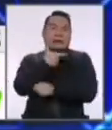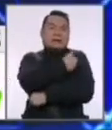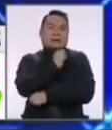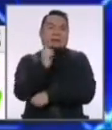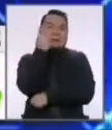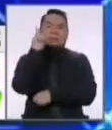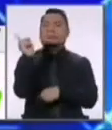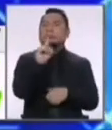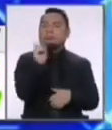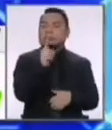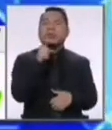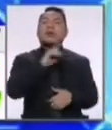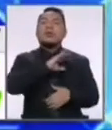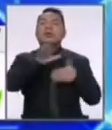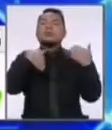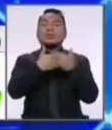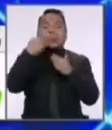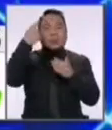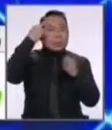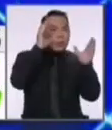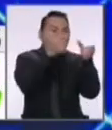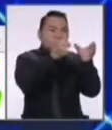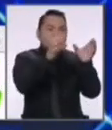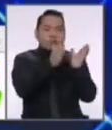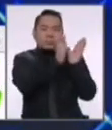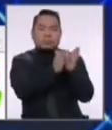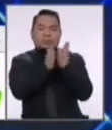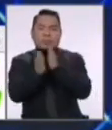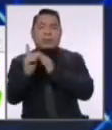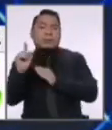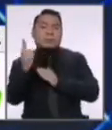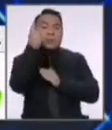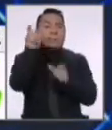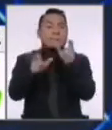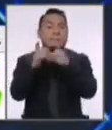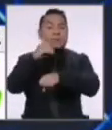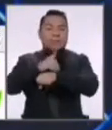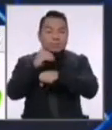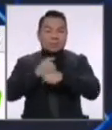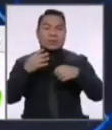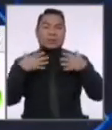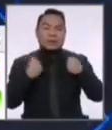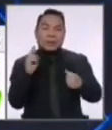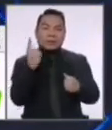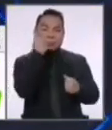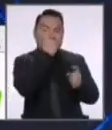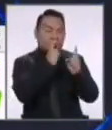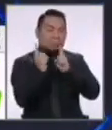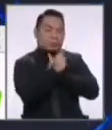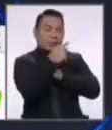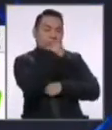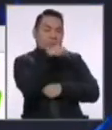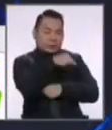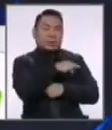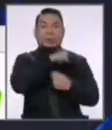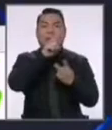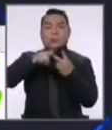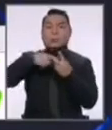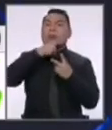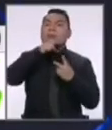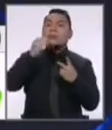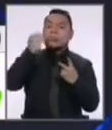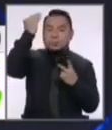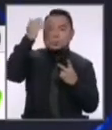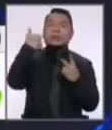sino en función de criterios epidemiológicos. Primero, vacunando al personal de salud, al personal de primera línea, luego a nuestros adultos